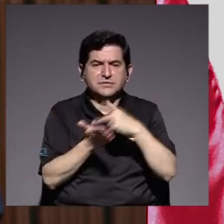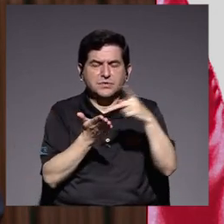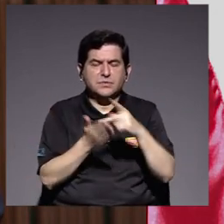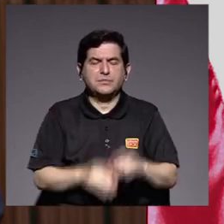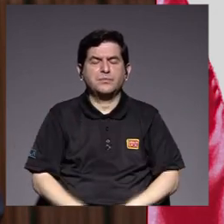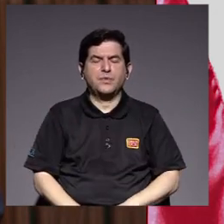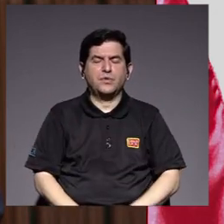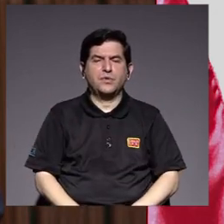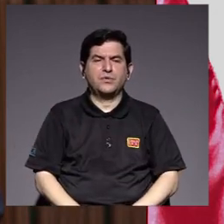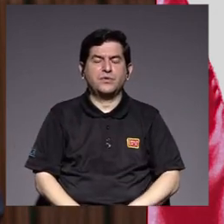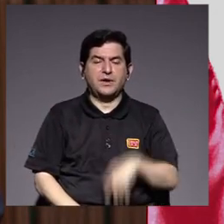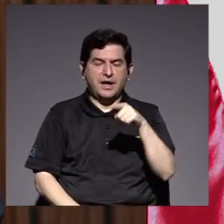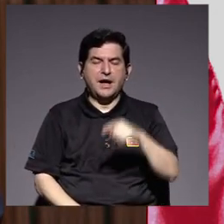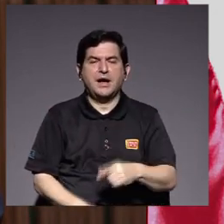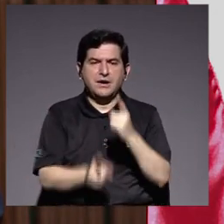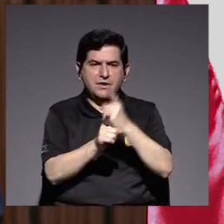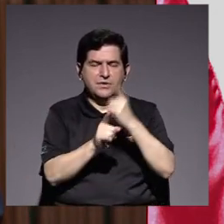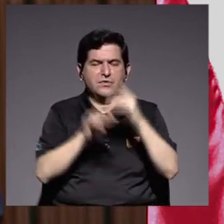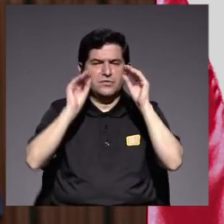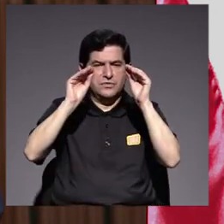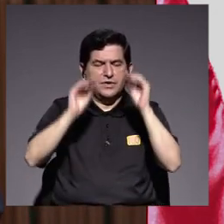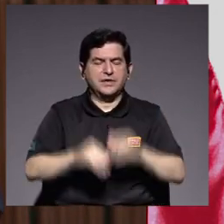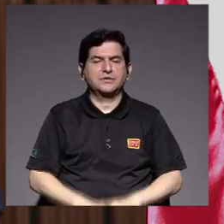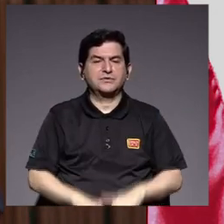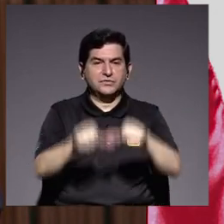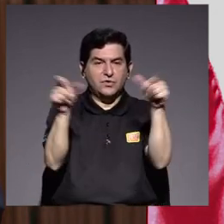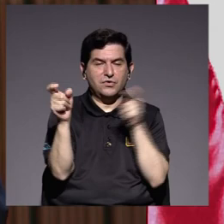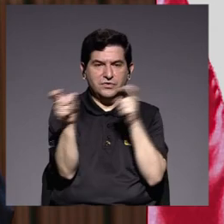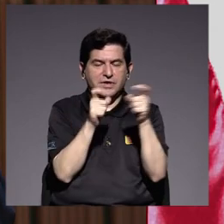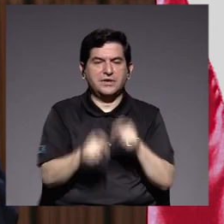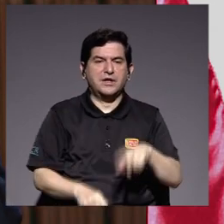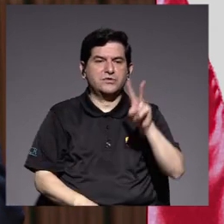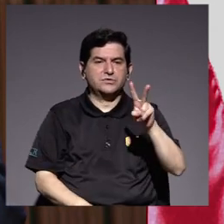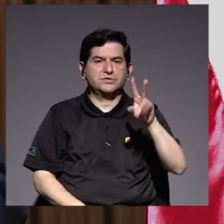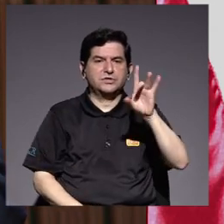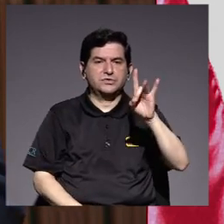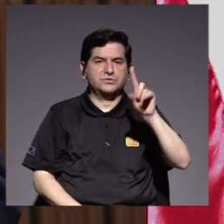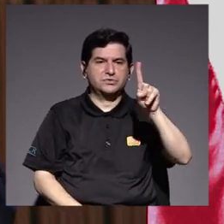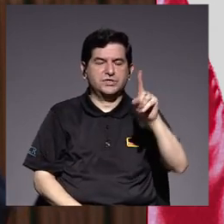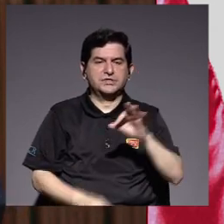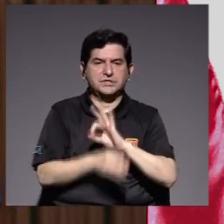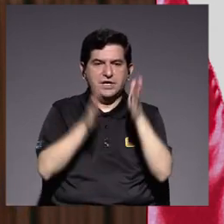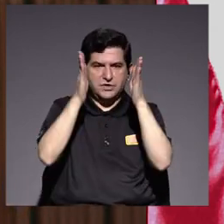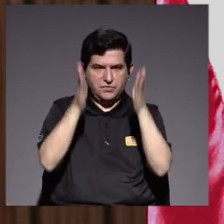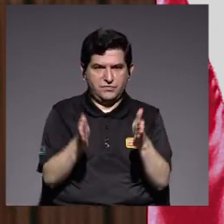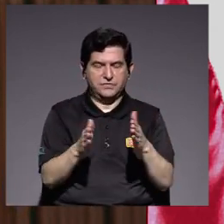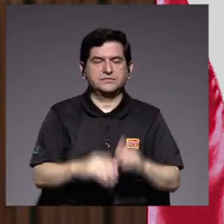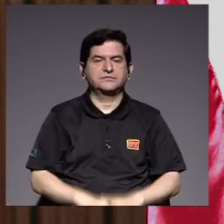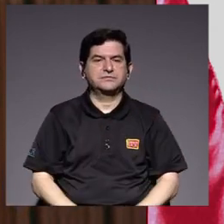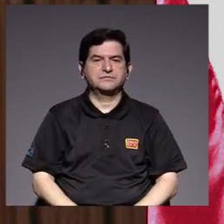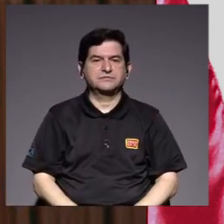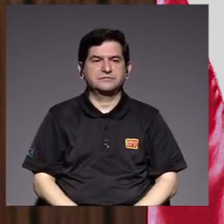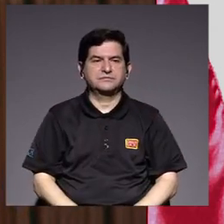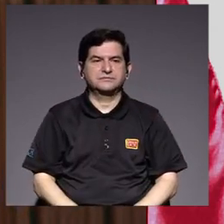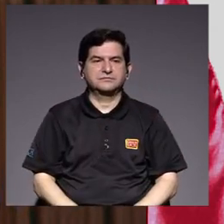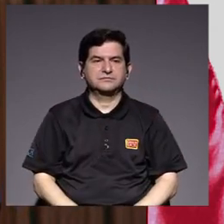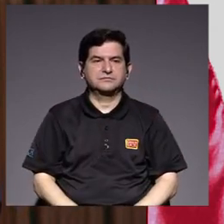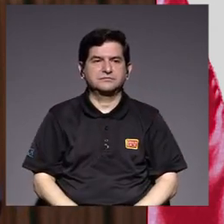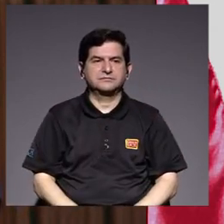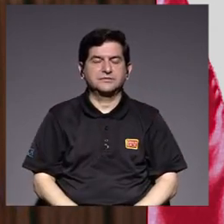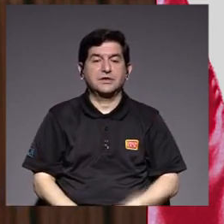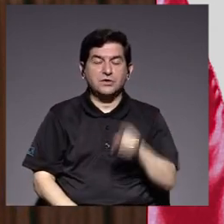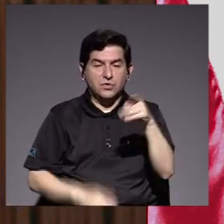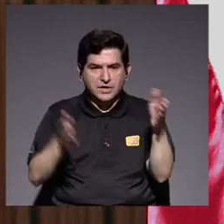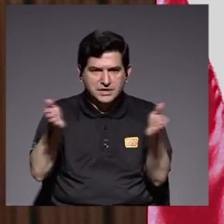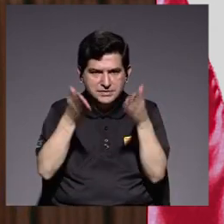académico esto para personal administrativo pasando de 281 funcionarias y funcionarios con